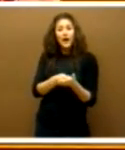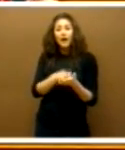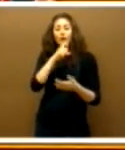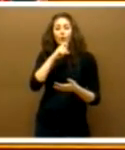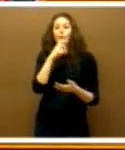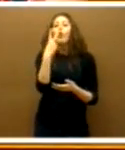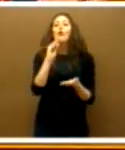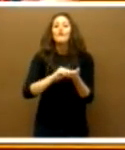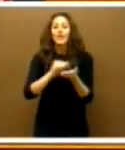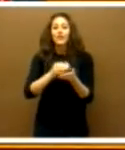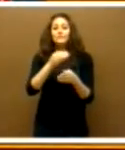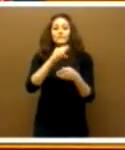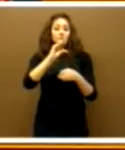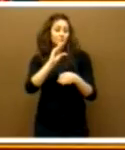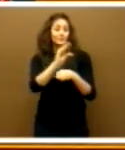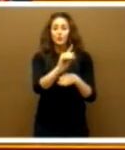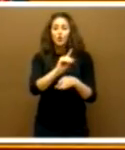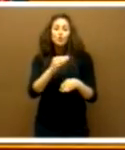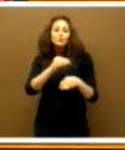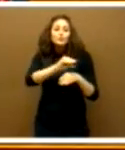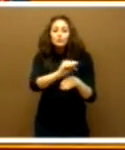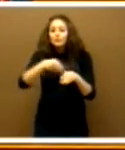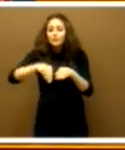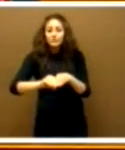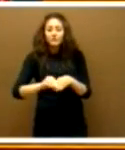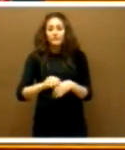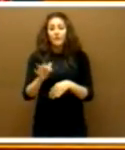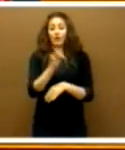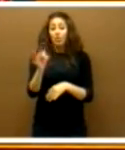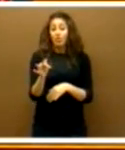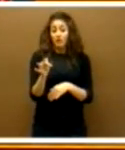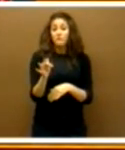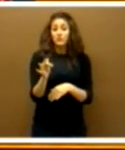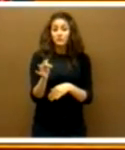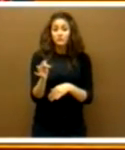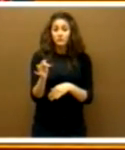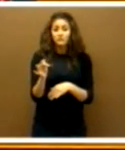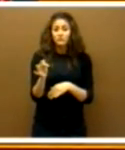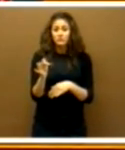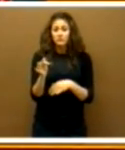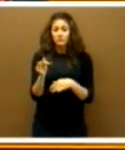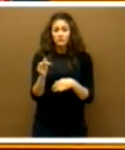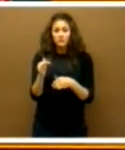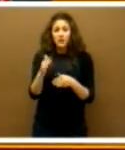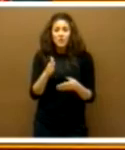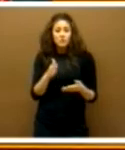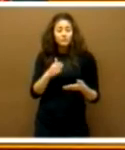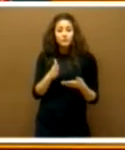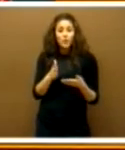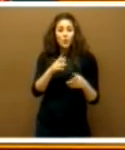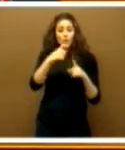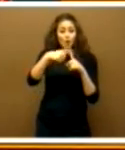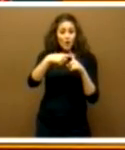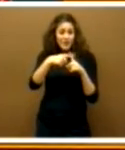por el nacimiento del segundo hijo, además poniendo una serie de cortapisas, ponen ustedes unos